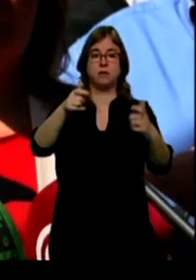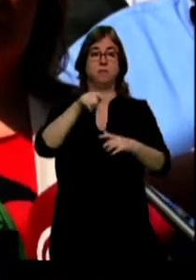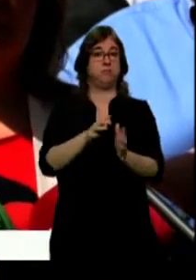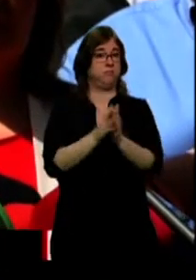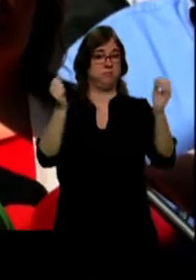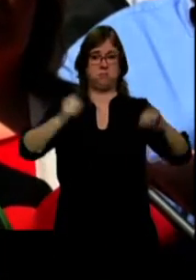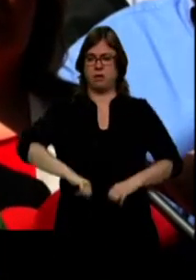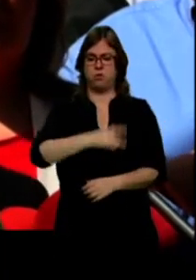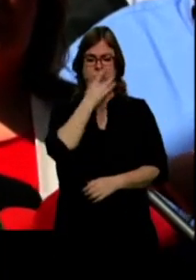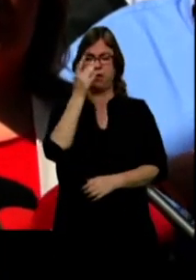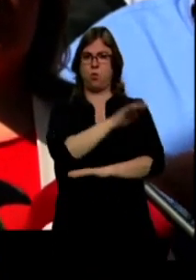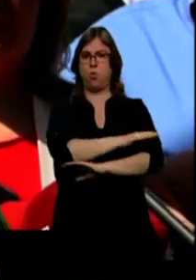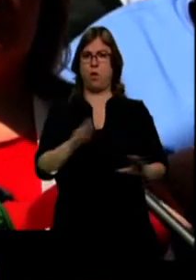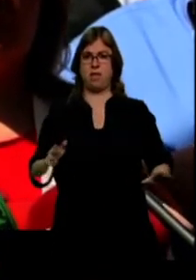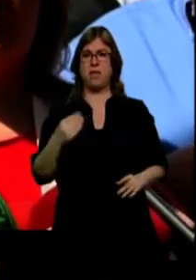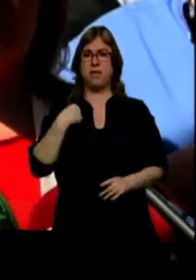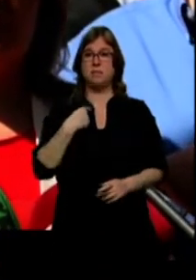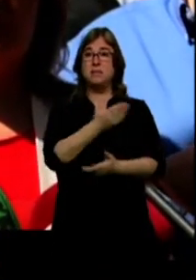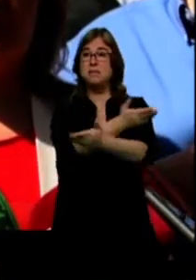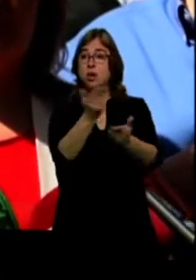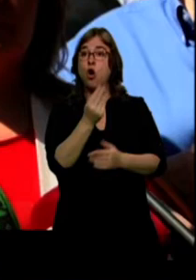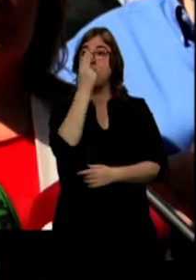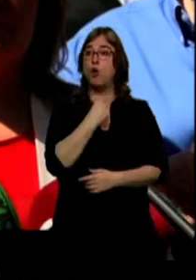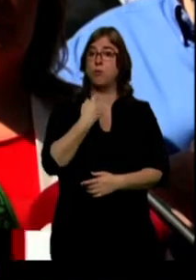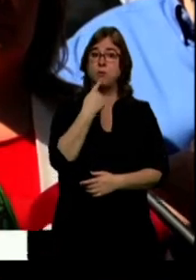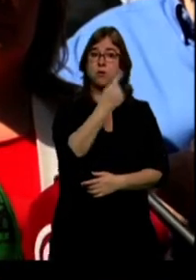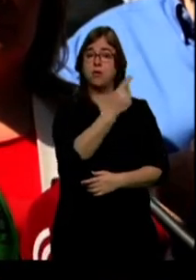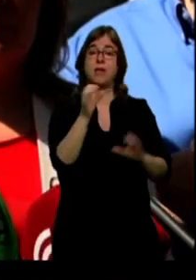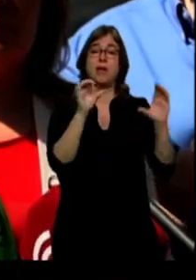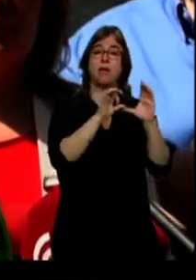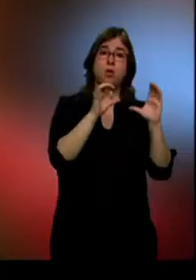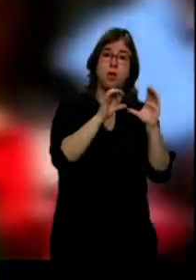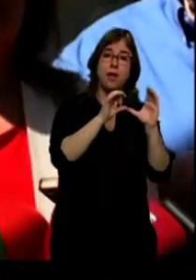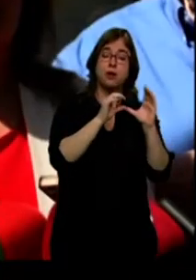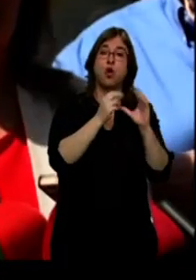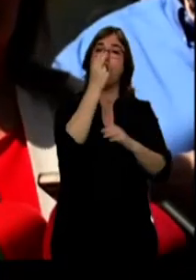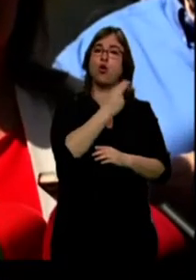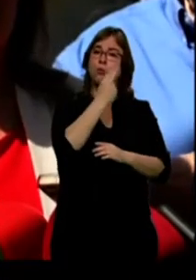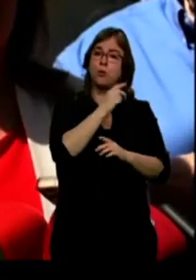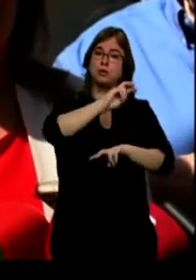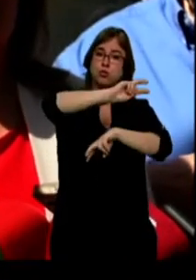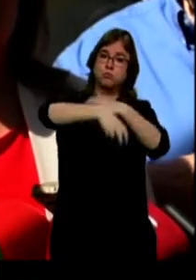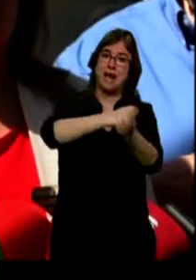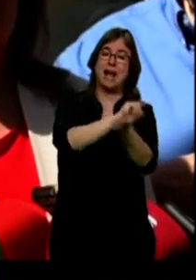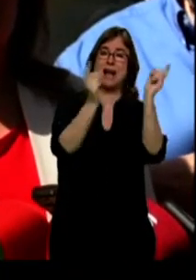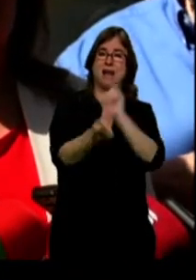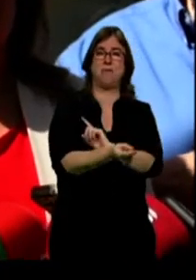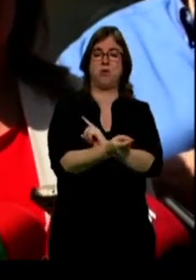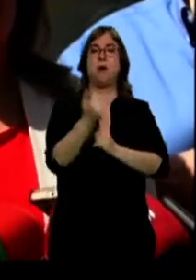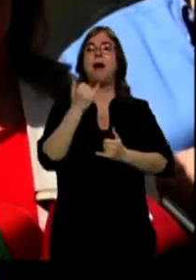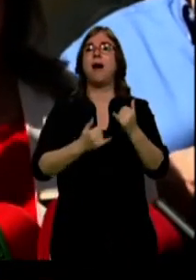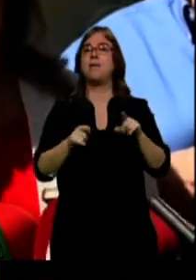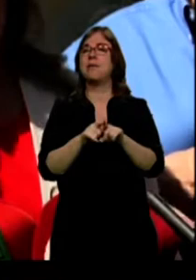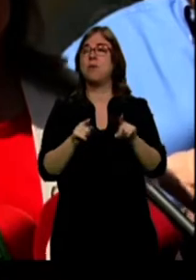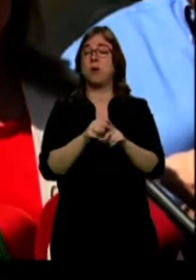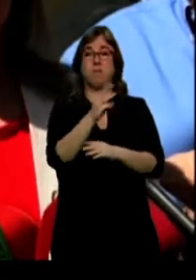ellos mismos comprometieron. Por un lado Ciudadanos comprometía Regeneración, la PPESO, tres cuartos de lo mismo,